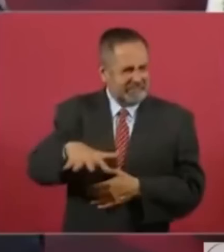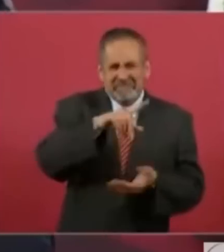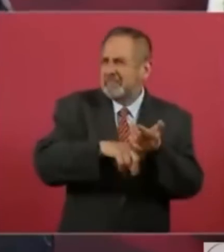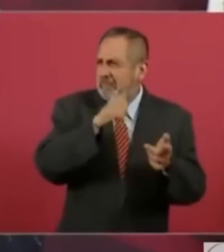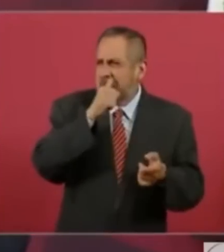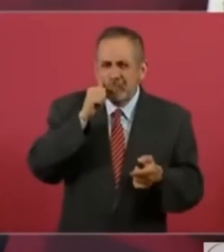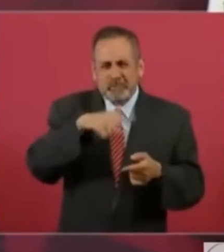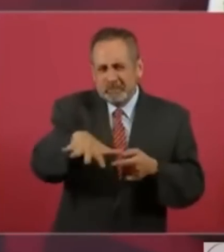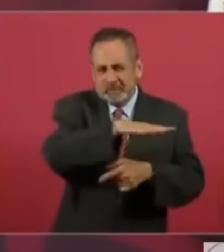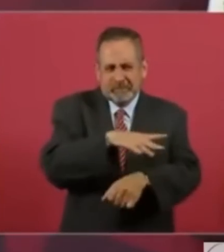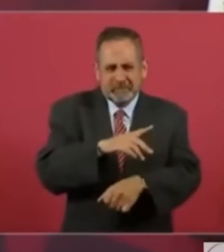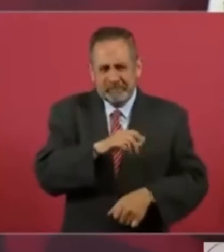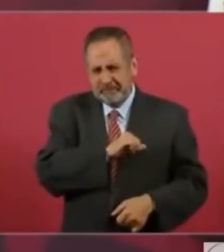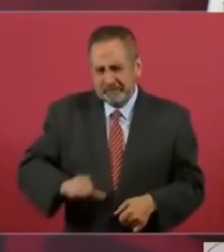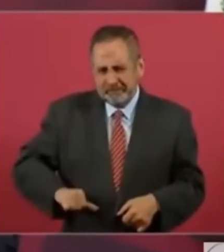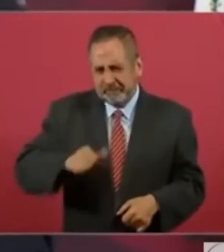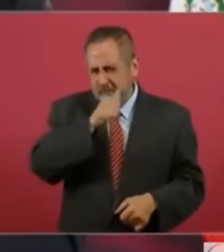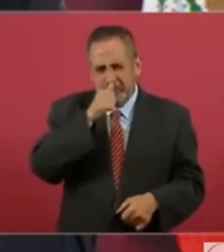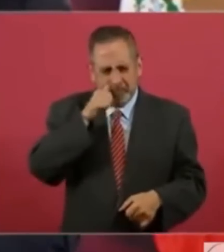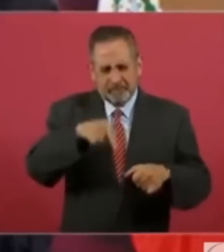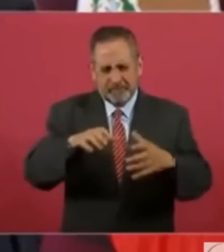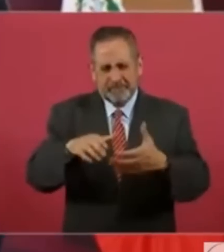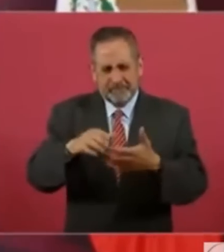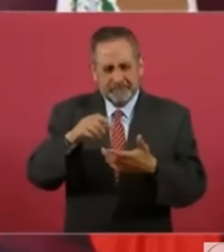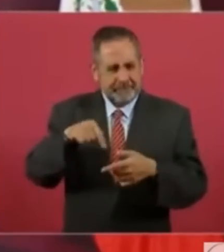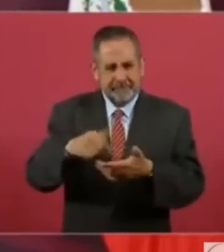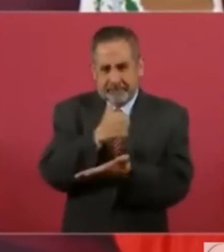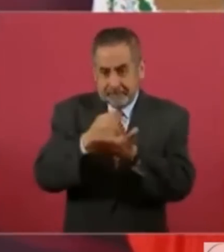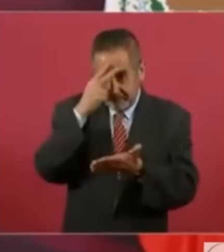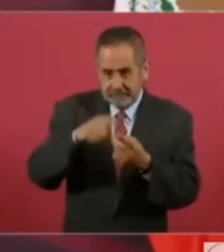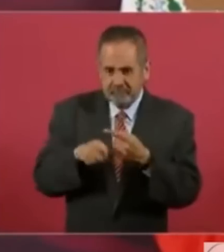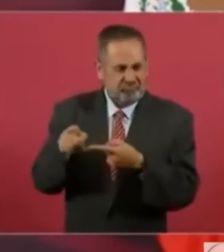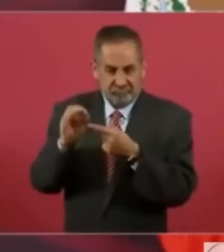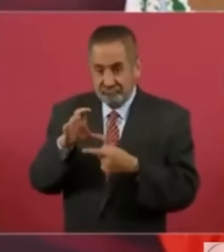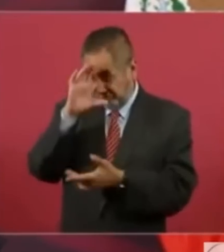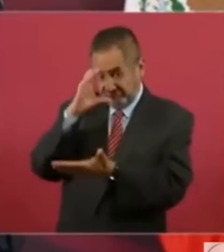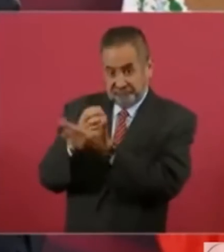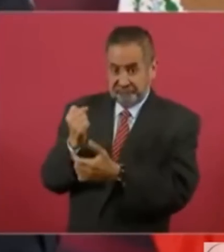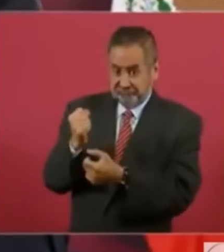Benito Juárez, católico, pero